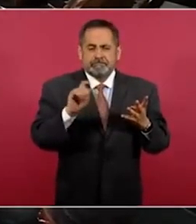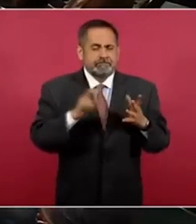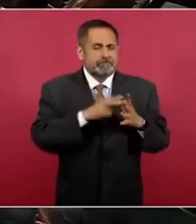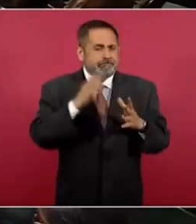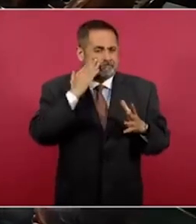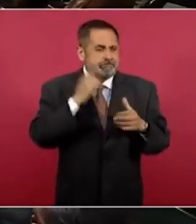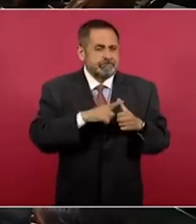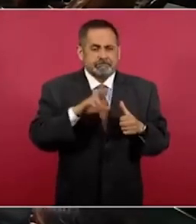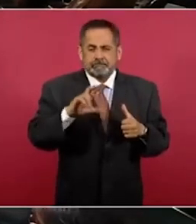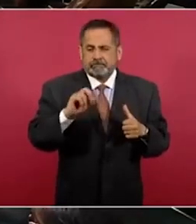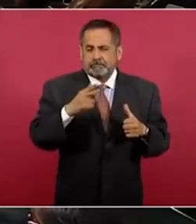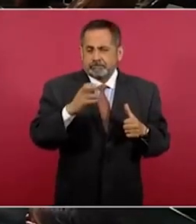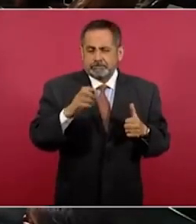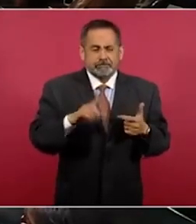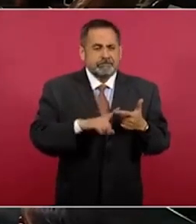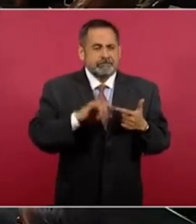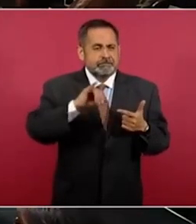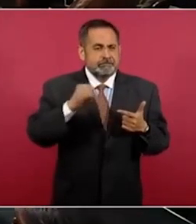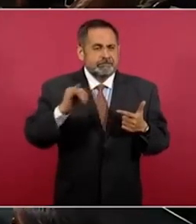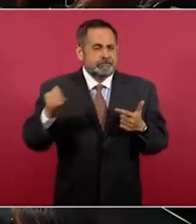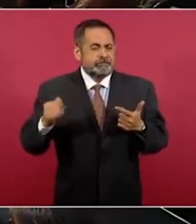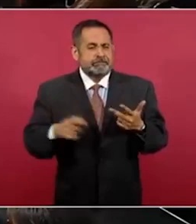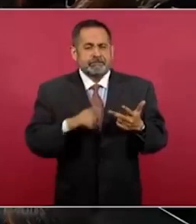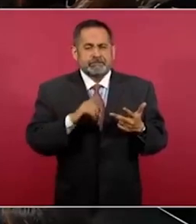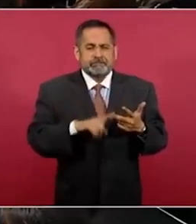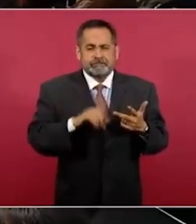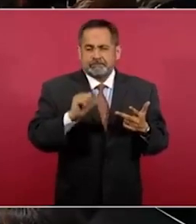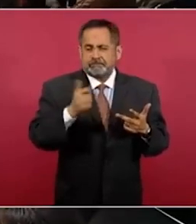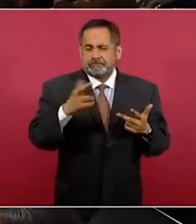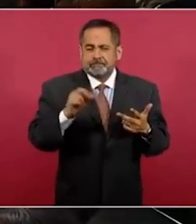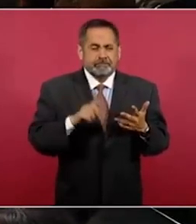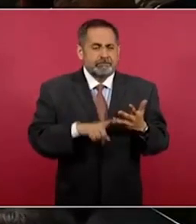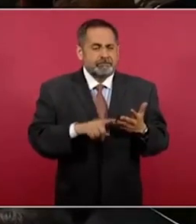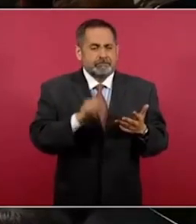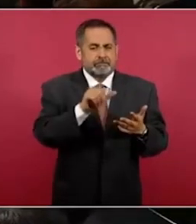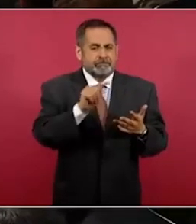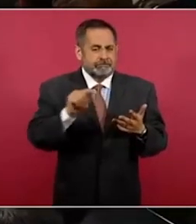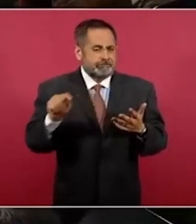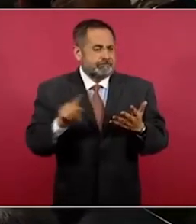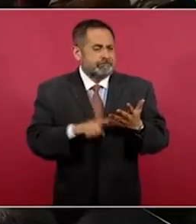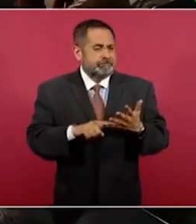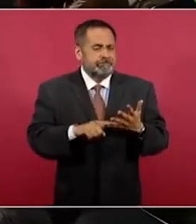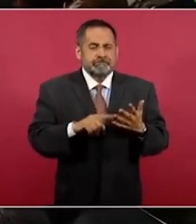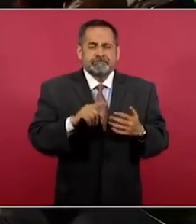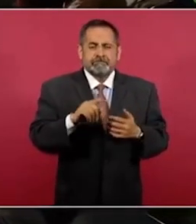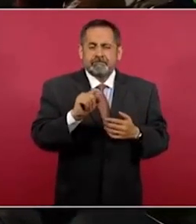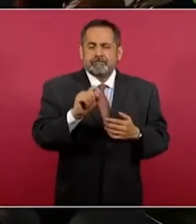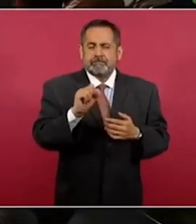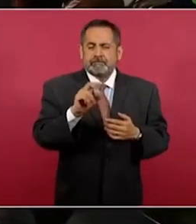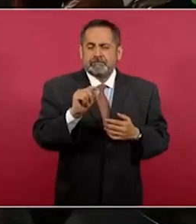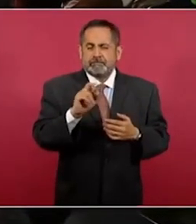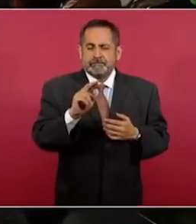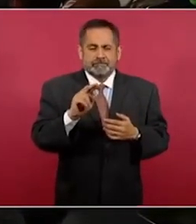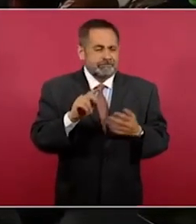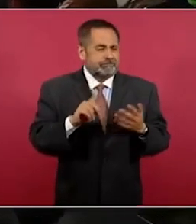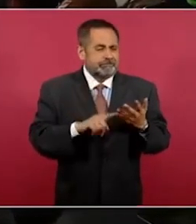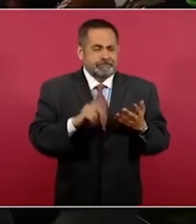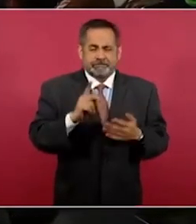Roche, Johnson & Johnson, Singenta Agro, AT&T, Kansas City, Southern de México,